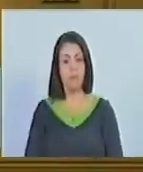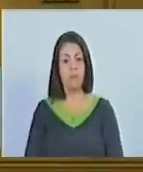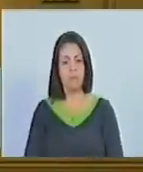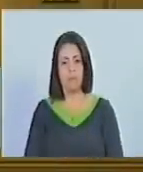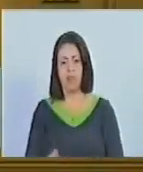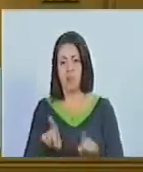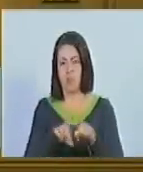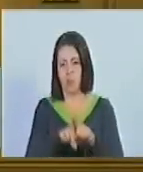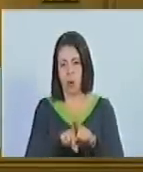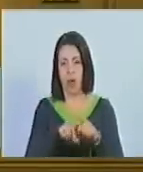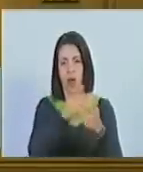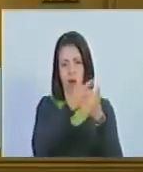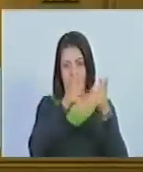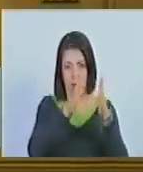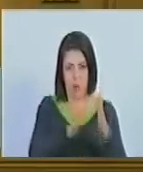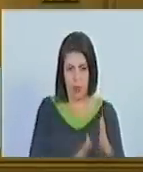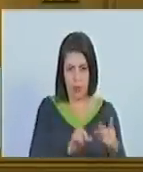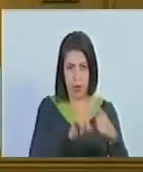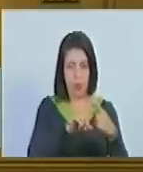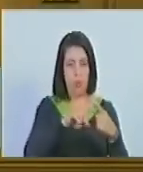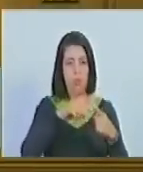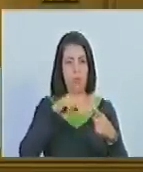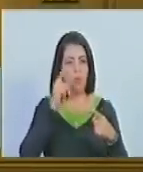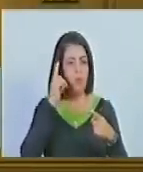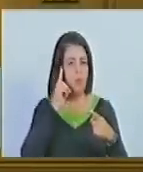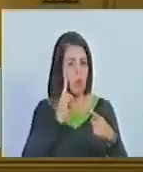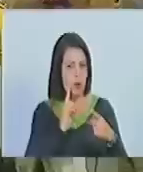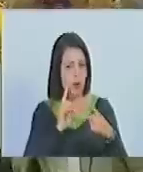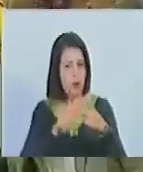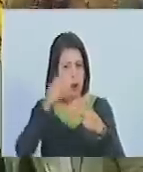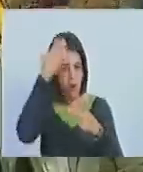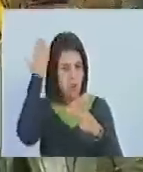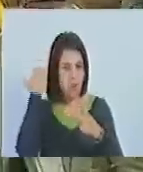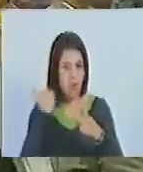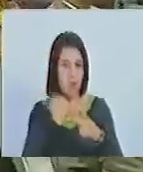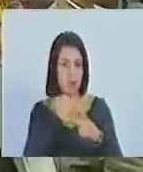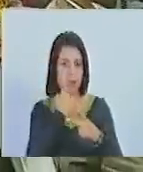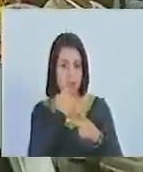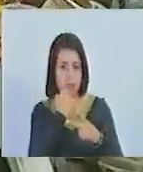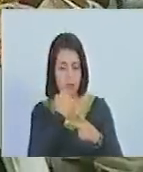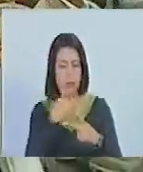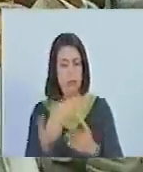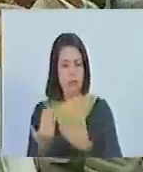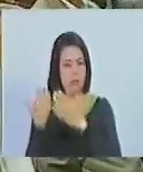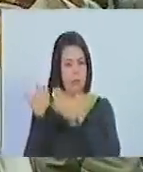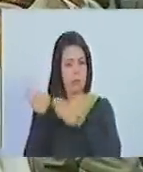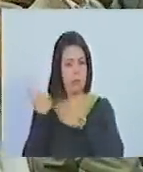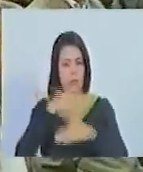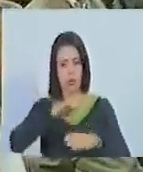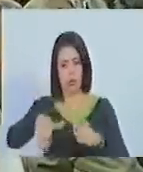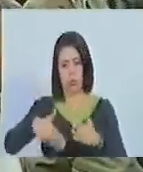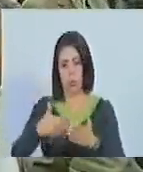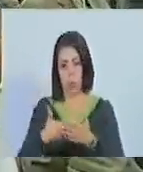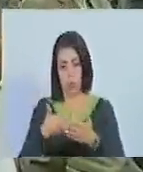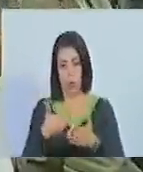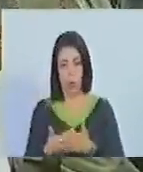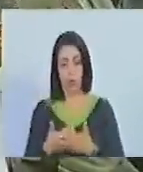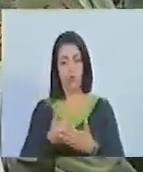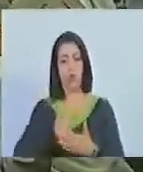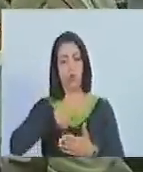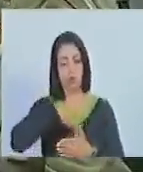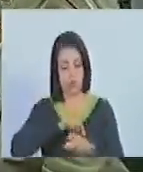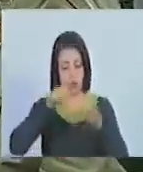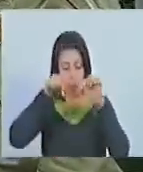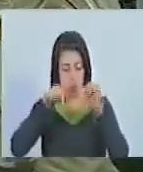talla del padre libertador Simón Bolívar y Francisco de Miranda, asumido por todos y todas quienes estamos